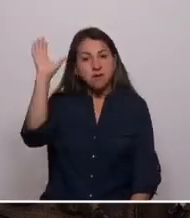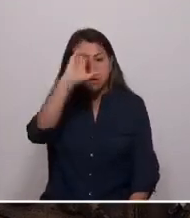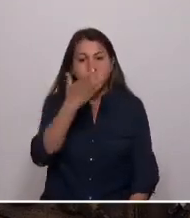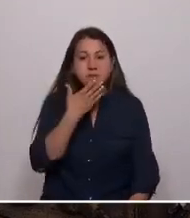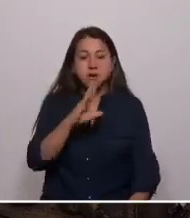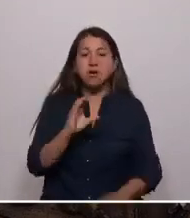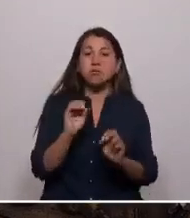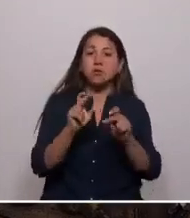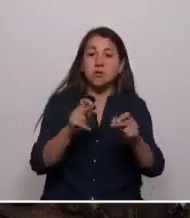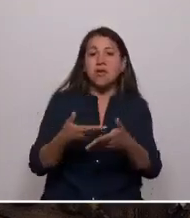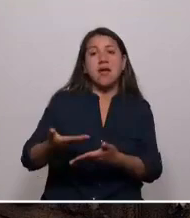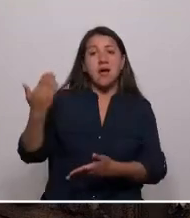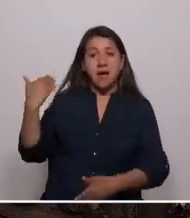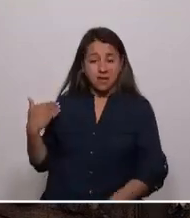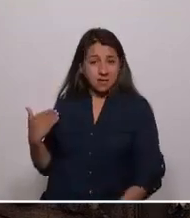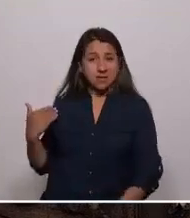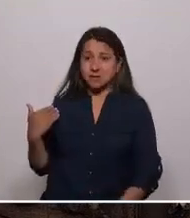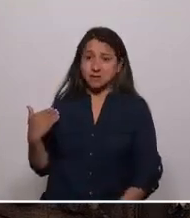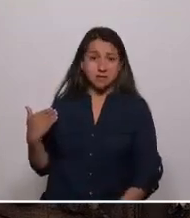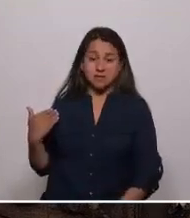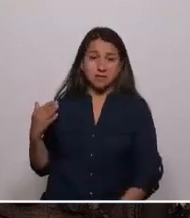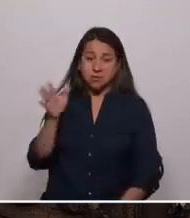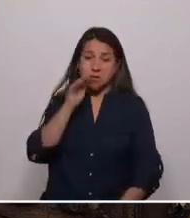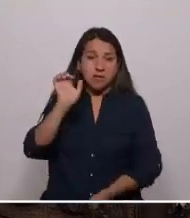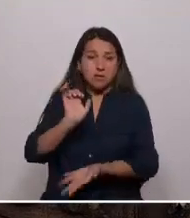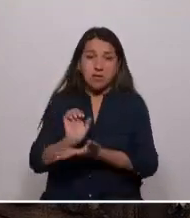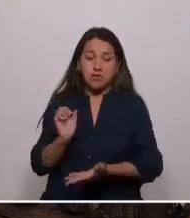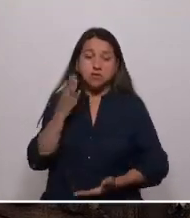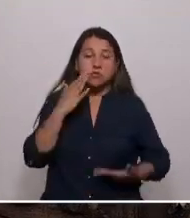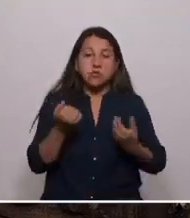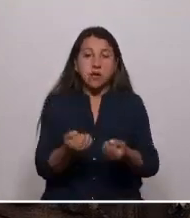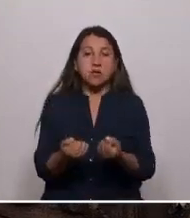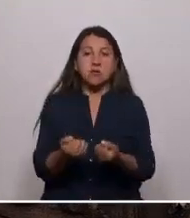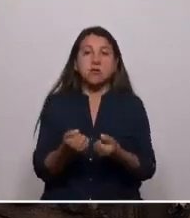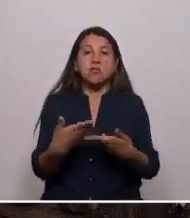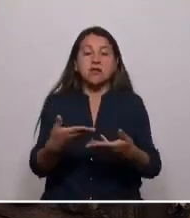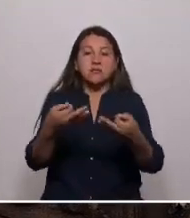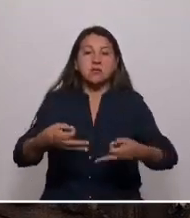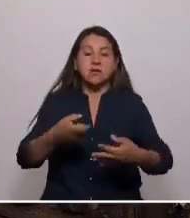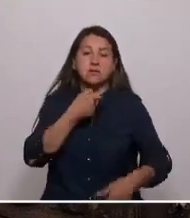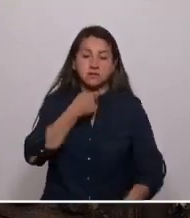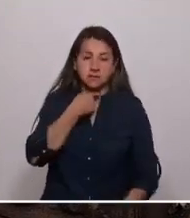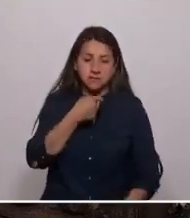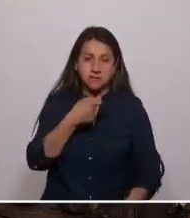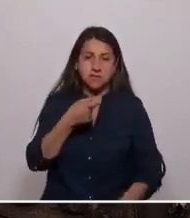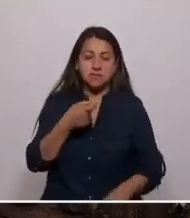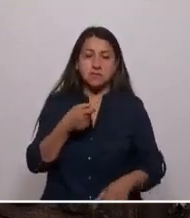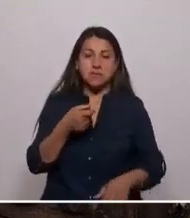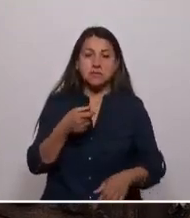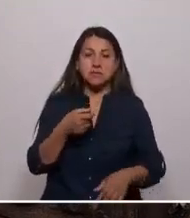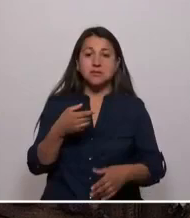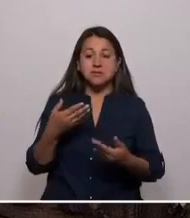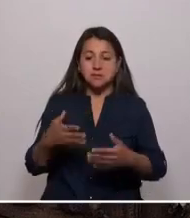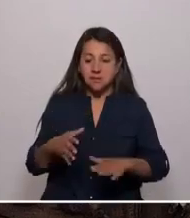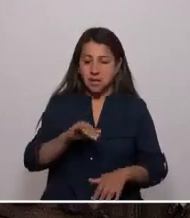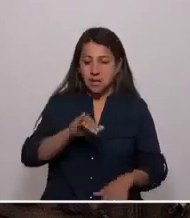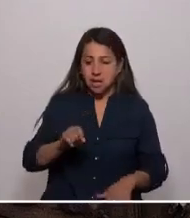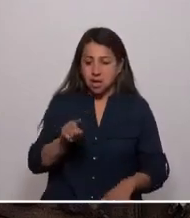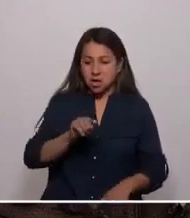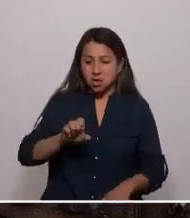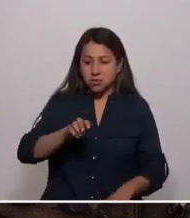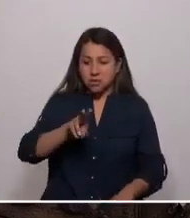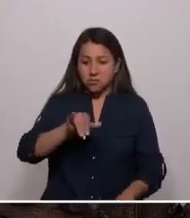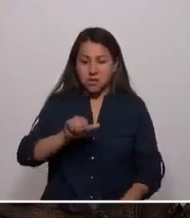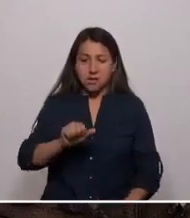en aquellos tiempos donde el Estado aún era solidario y garante de derechos. En ese entonces vivía en la toma de la José María Caro, en la periferia